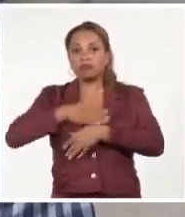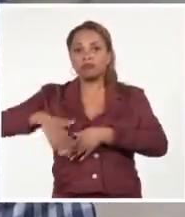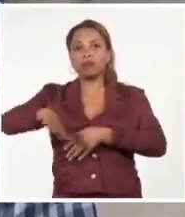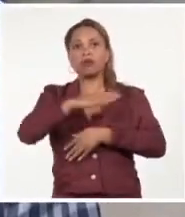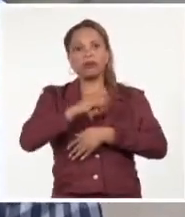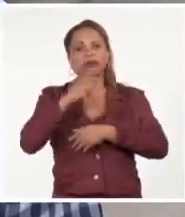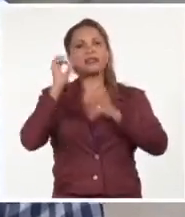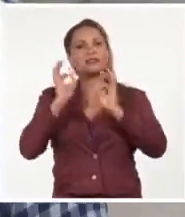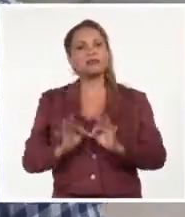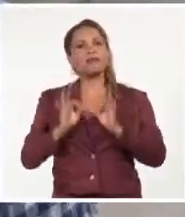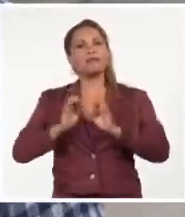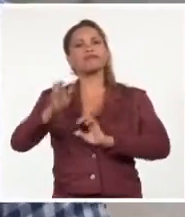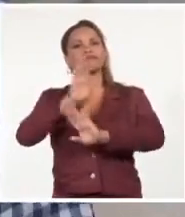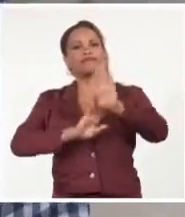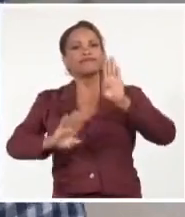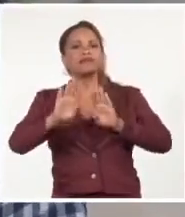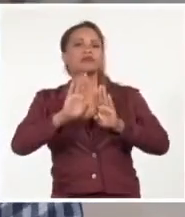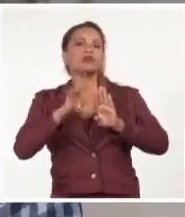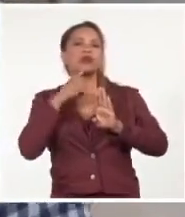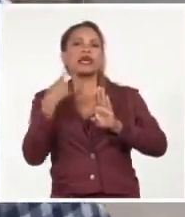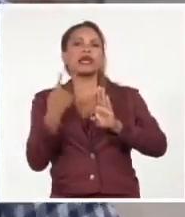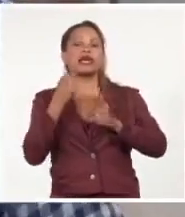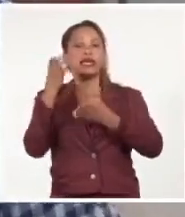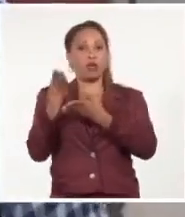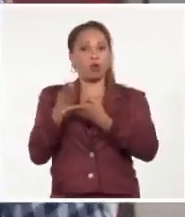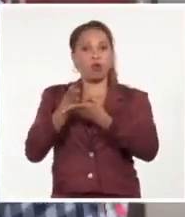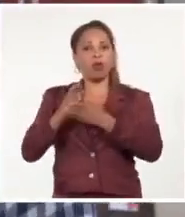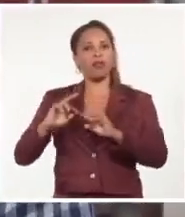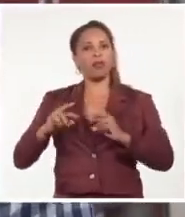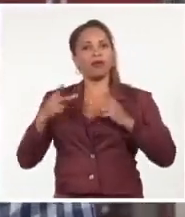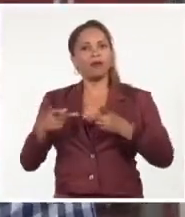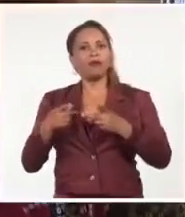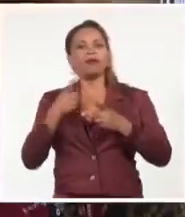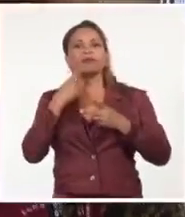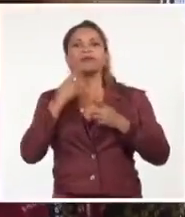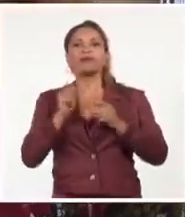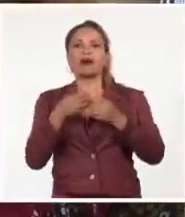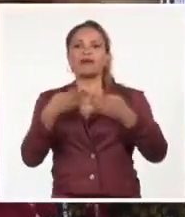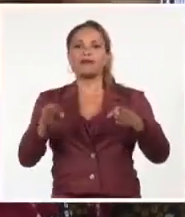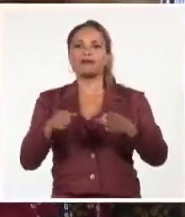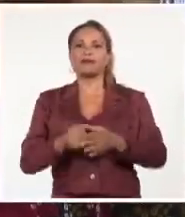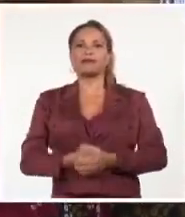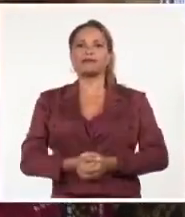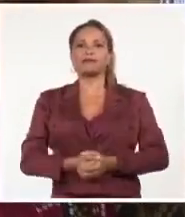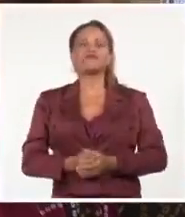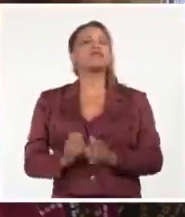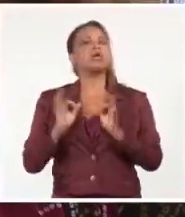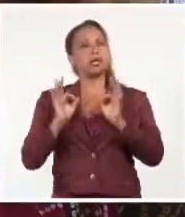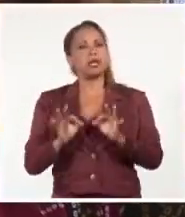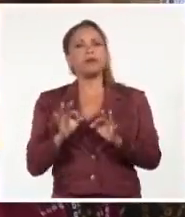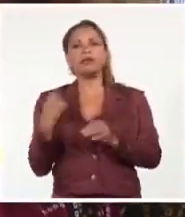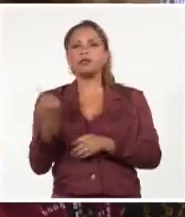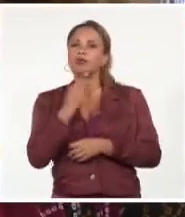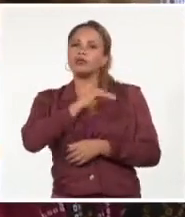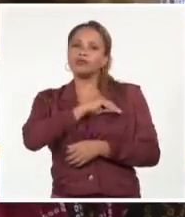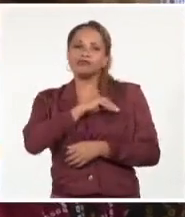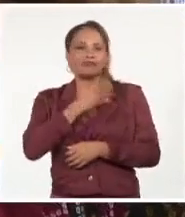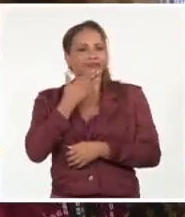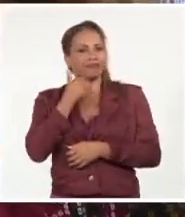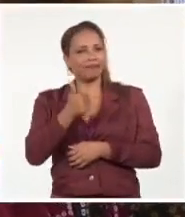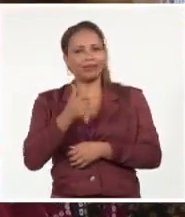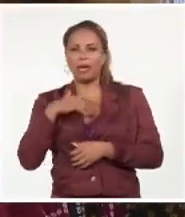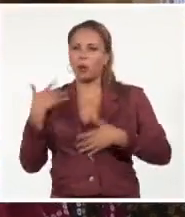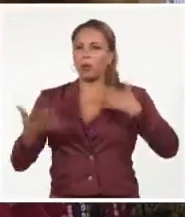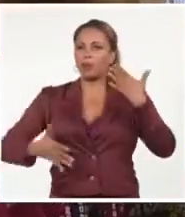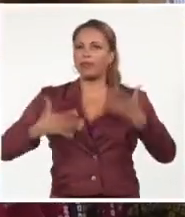siempre defendió que la escuela volviera nuevamente al barrio. Bueno, realmente nosotros nos sentimos muy contentos.